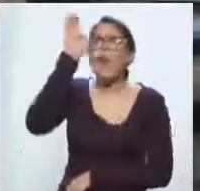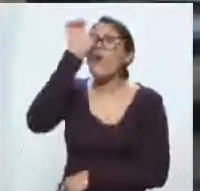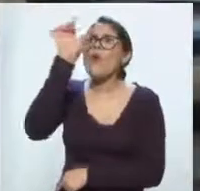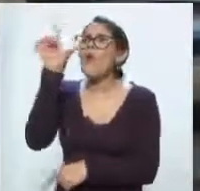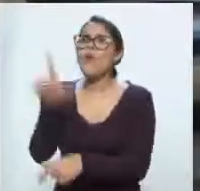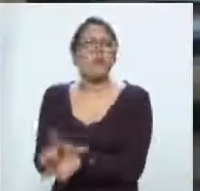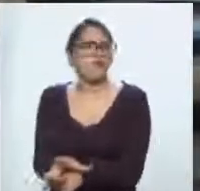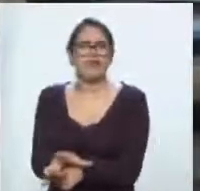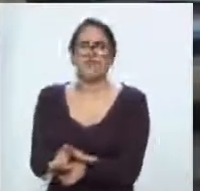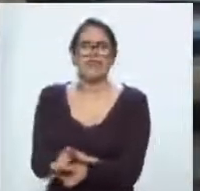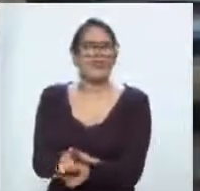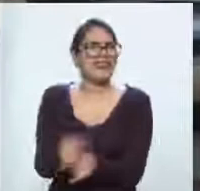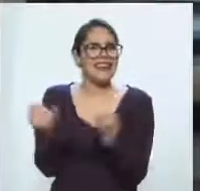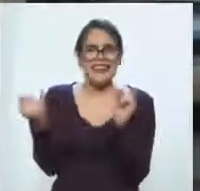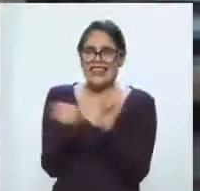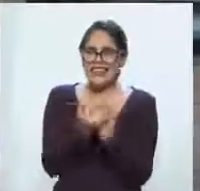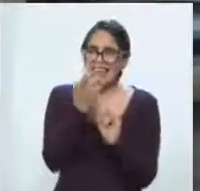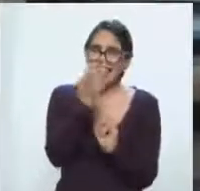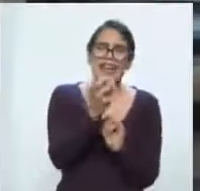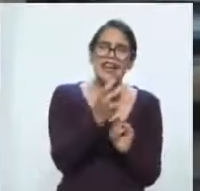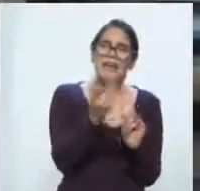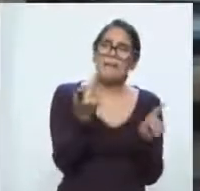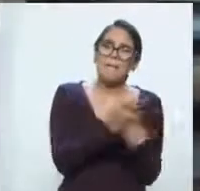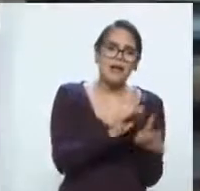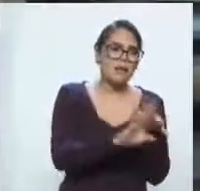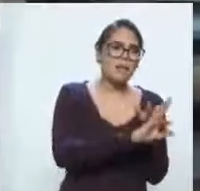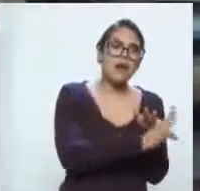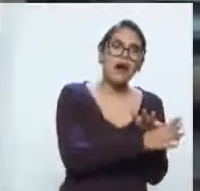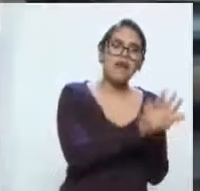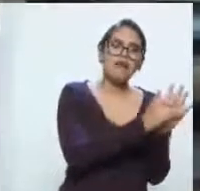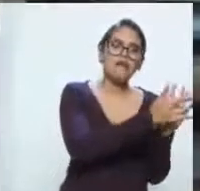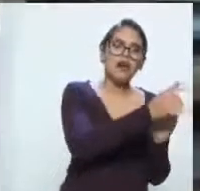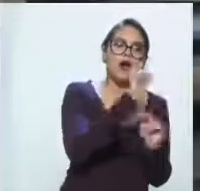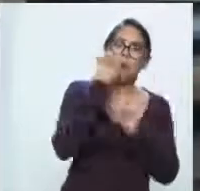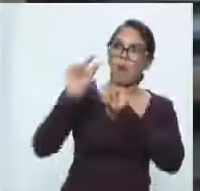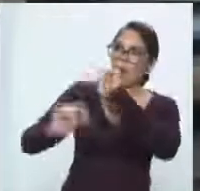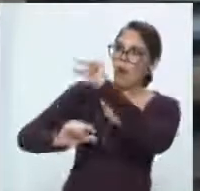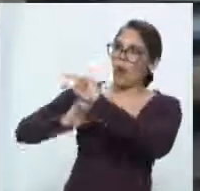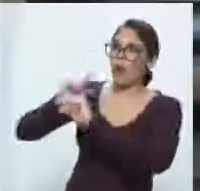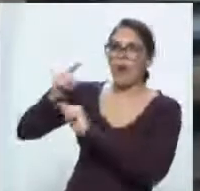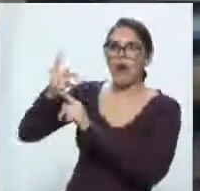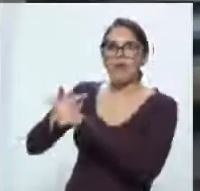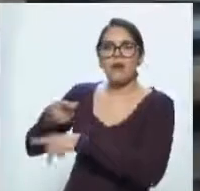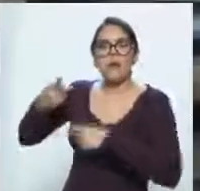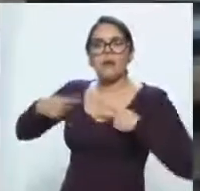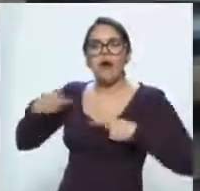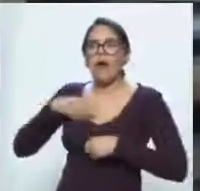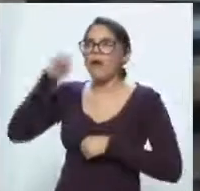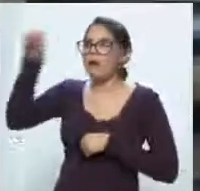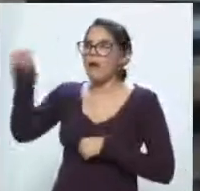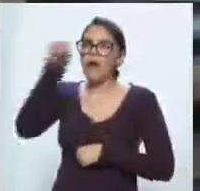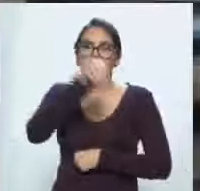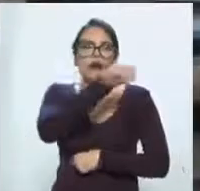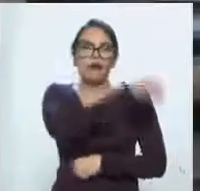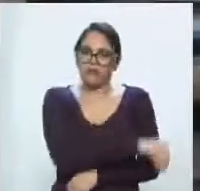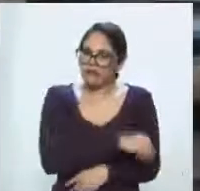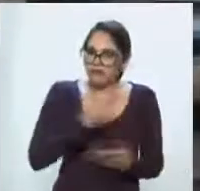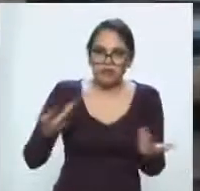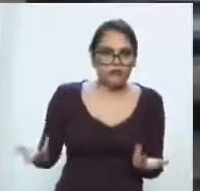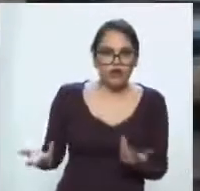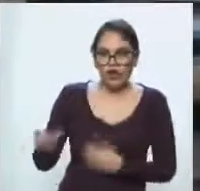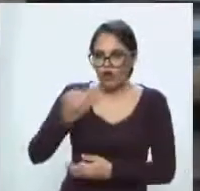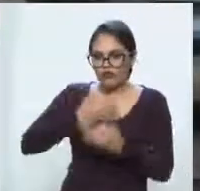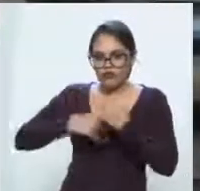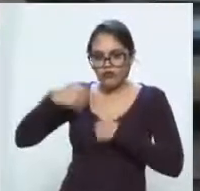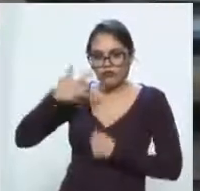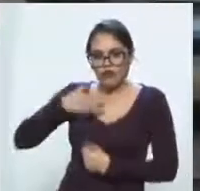fenómeno migratorio trajo nuevos horizontes al ser humano. Venimos de África todos y de